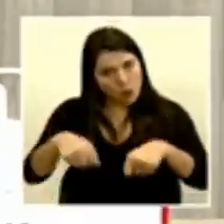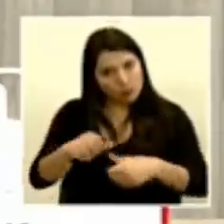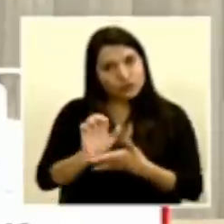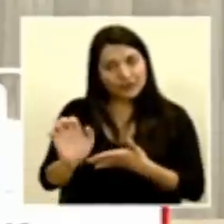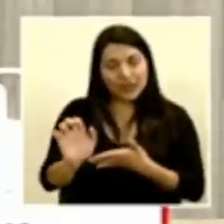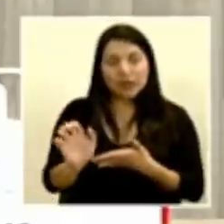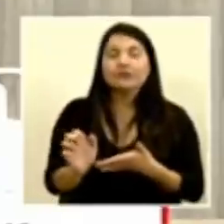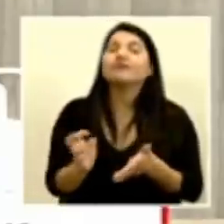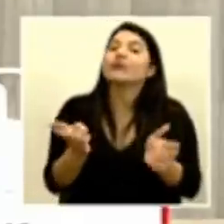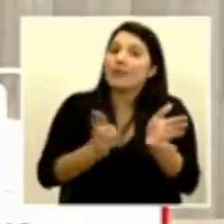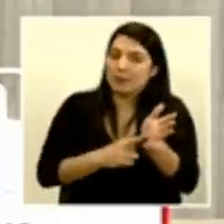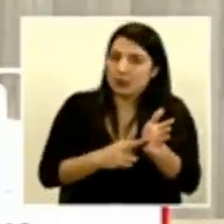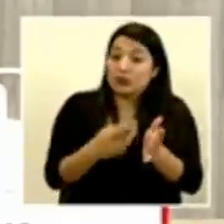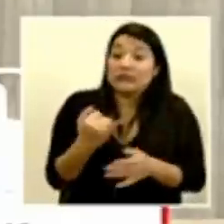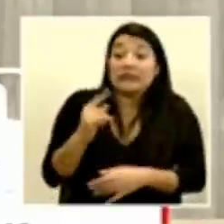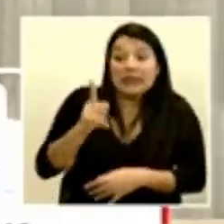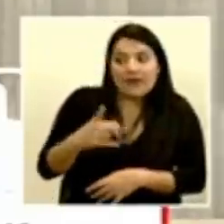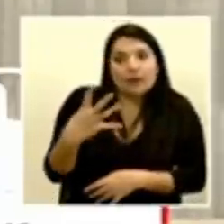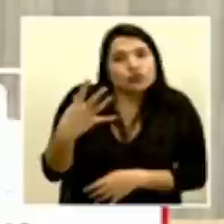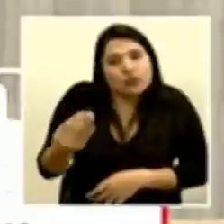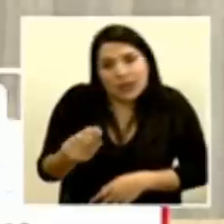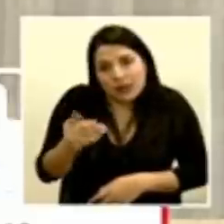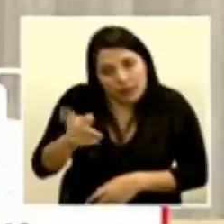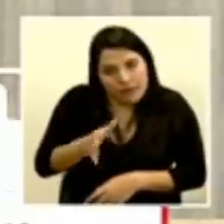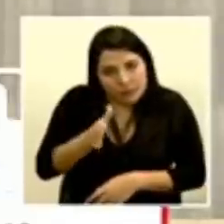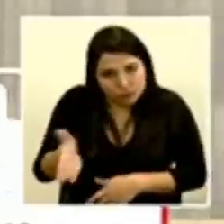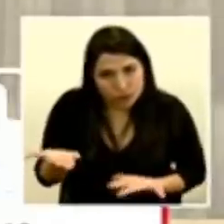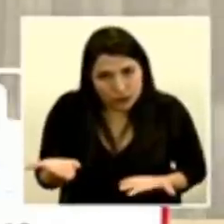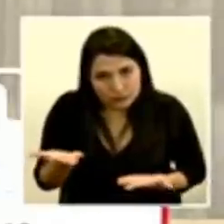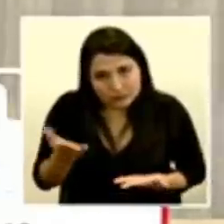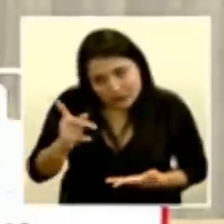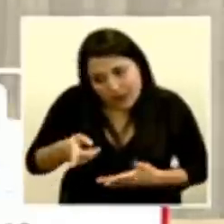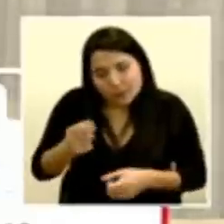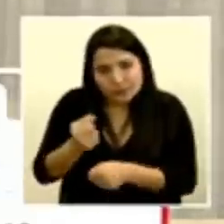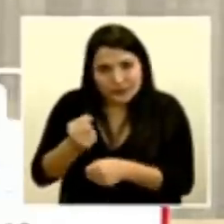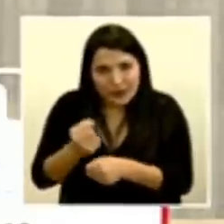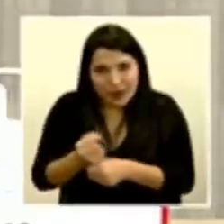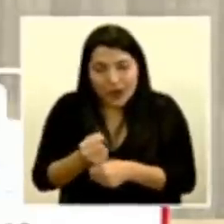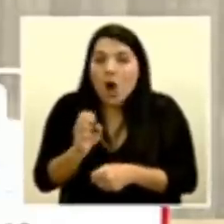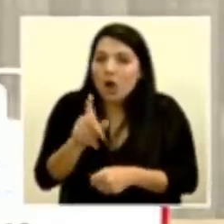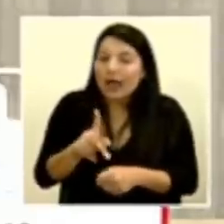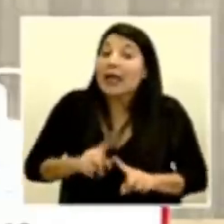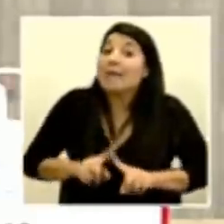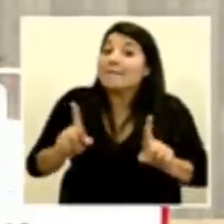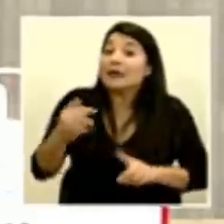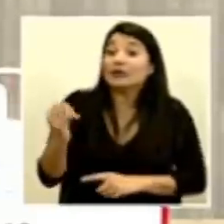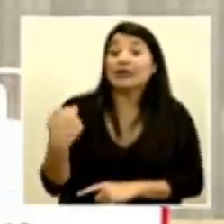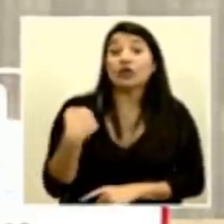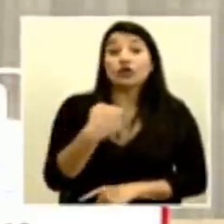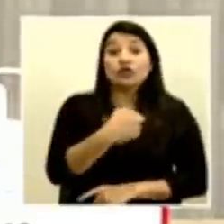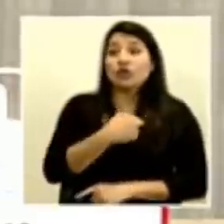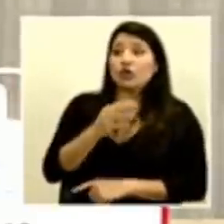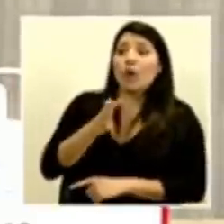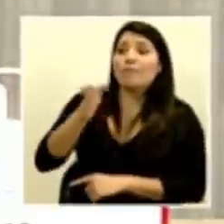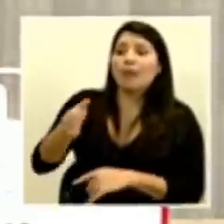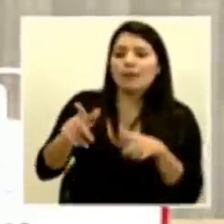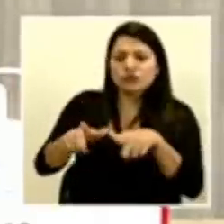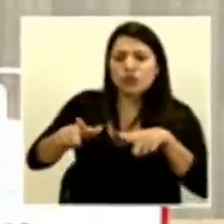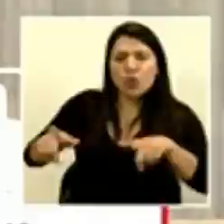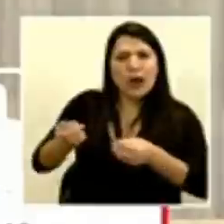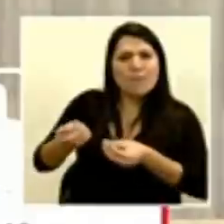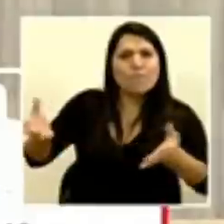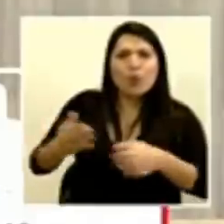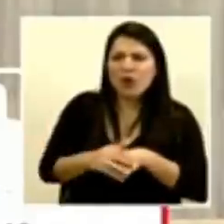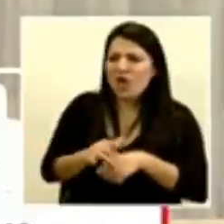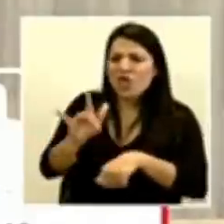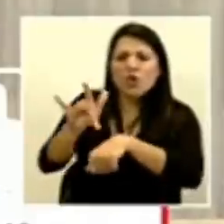ir hay que ir porque si hay que ganarse la vida hay que hacerlo pero si vamos a un lugar público tocamos cualquier superficie un vaso